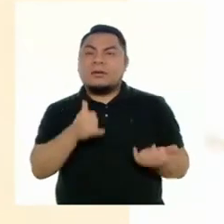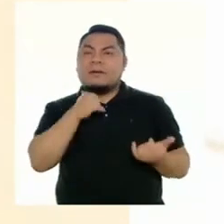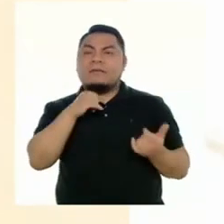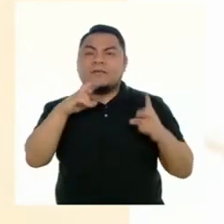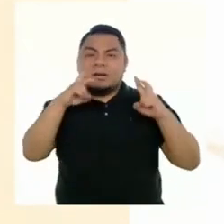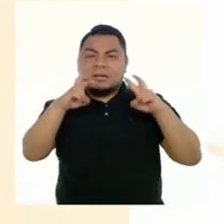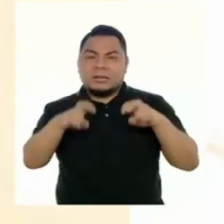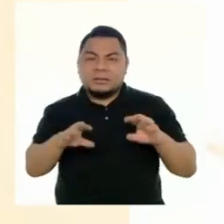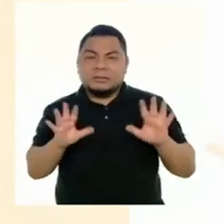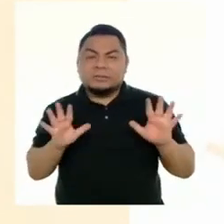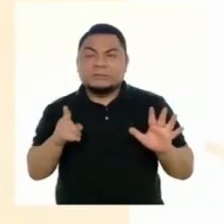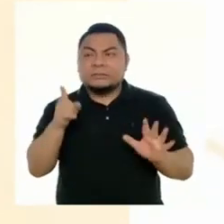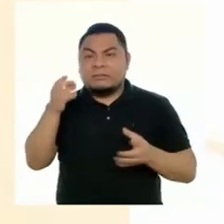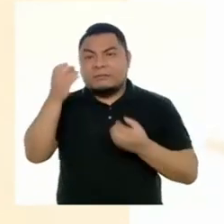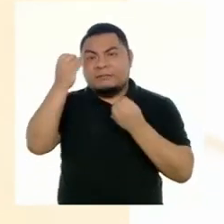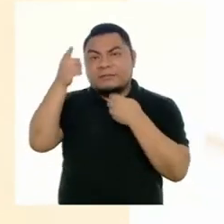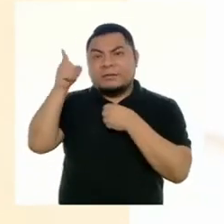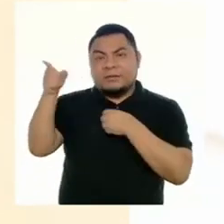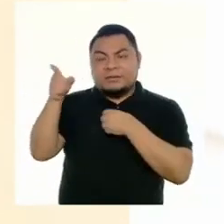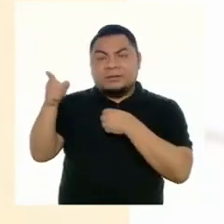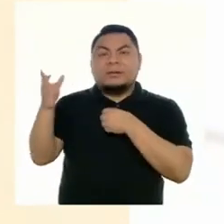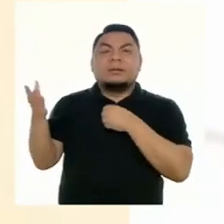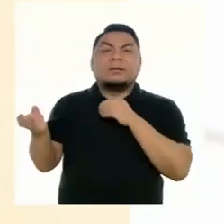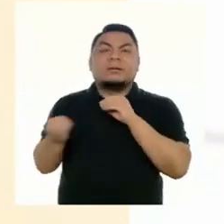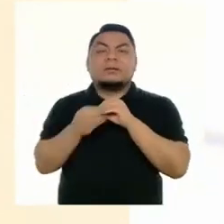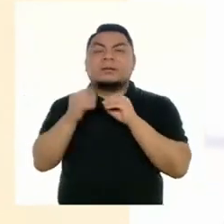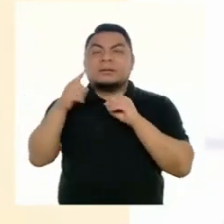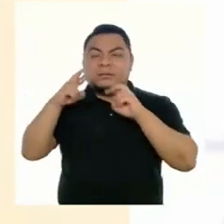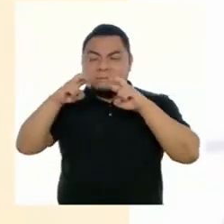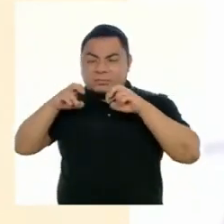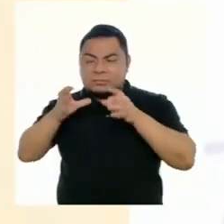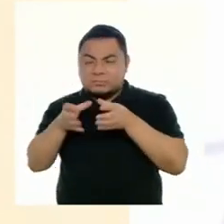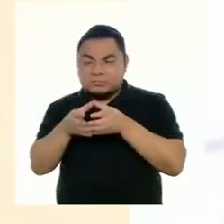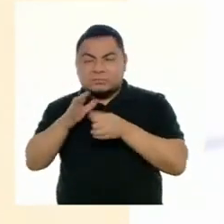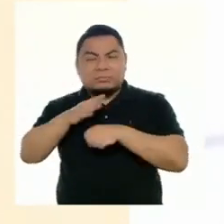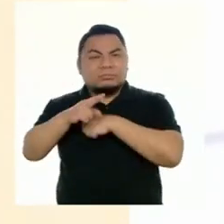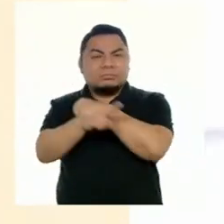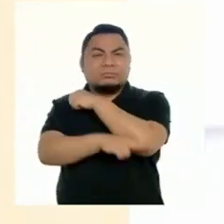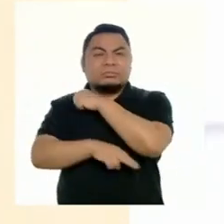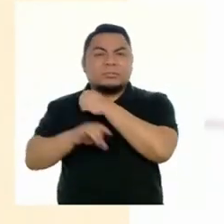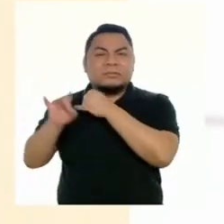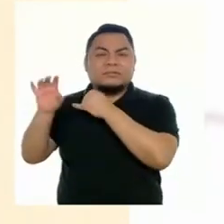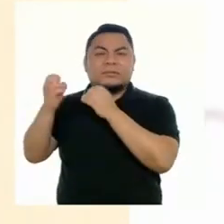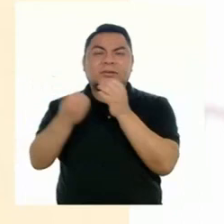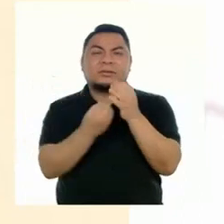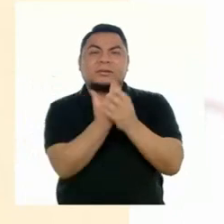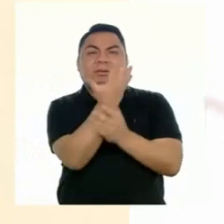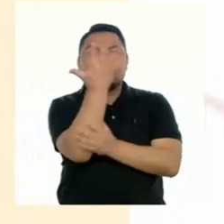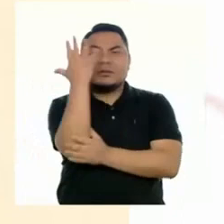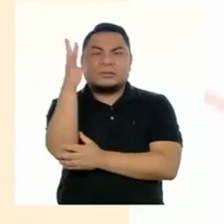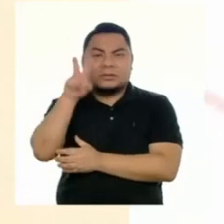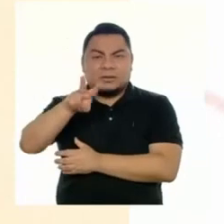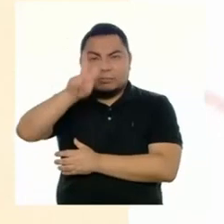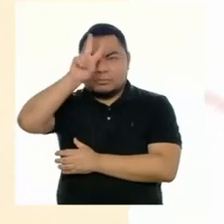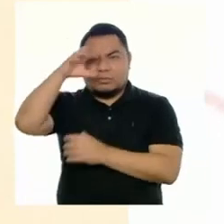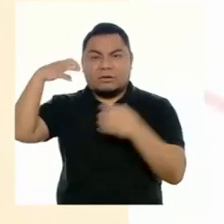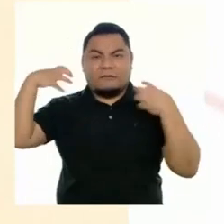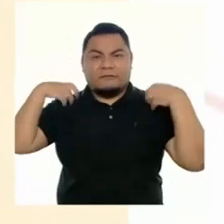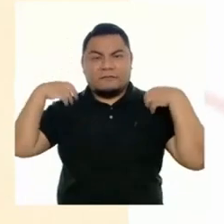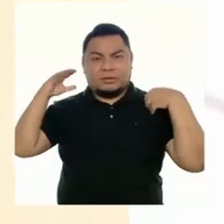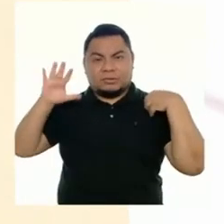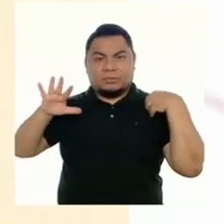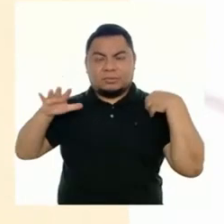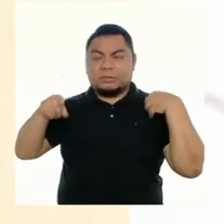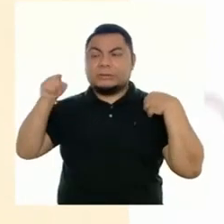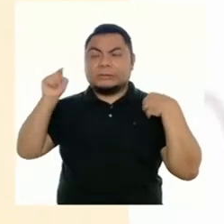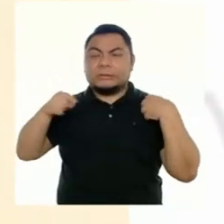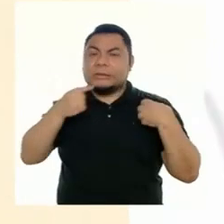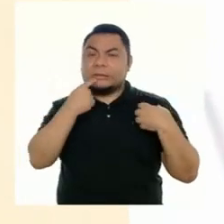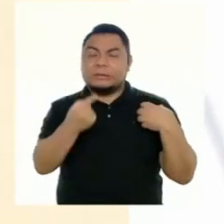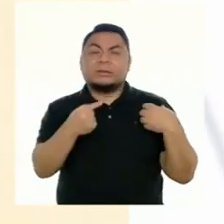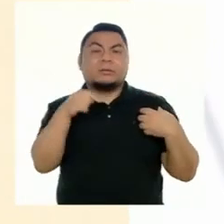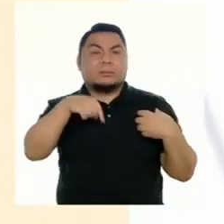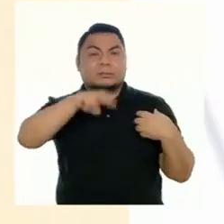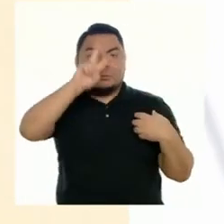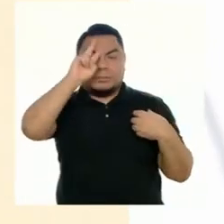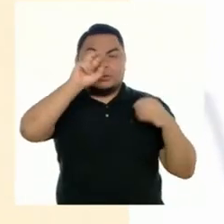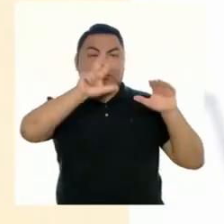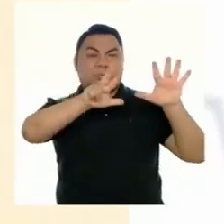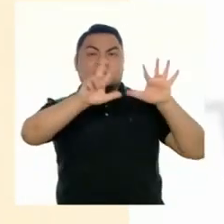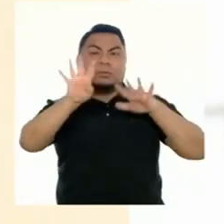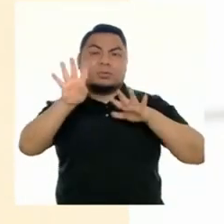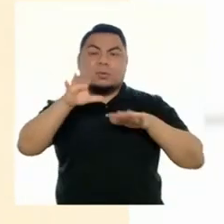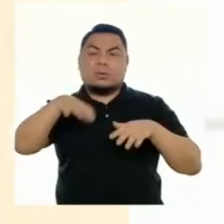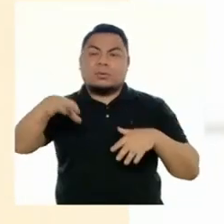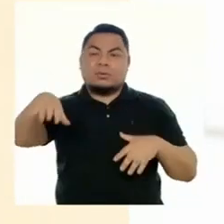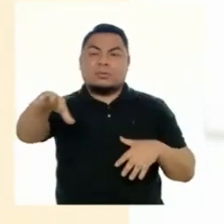determinadas. Según información aportada por la Estrategia Nacional de Diversidad Biológica del Perú, nuestro país concentra 84